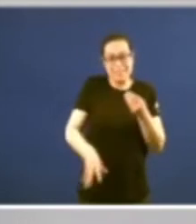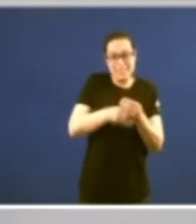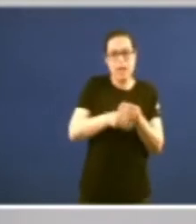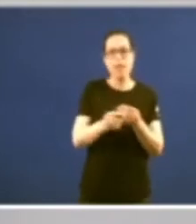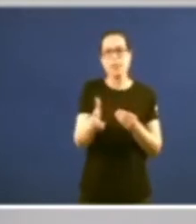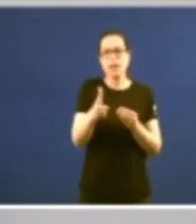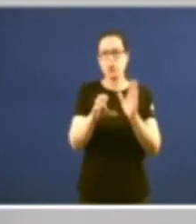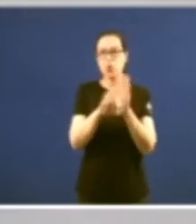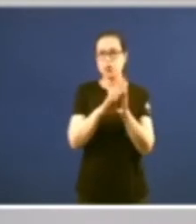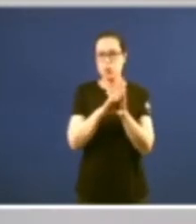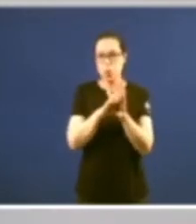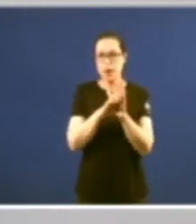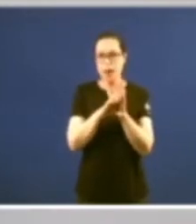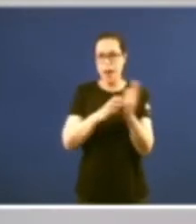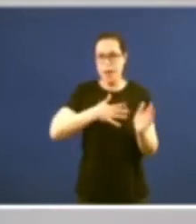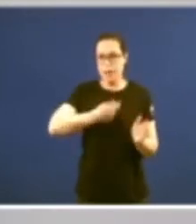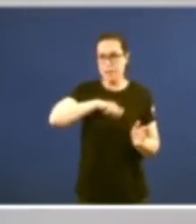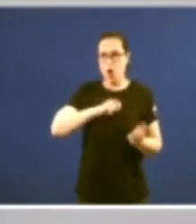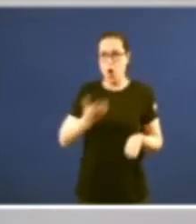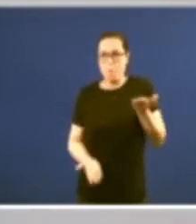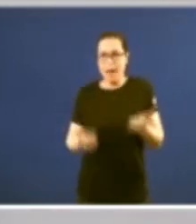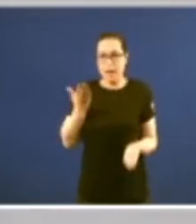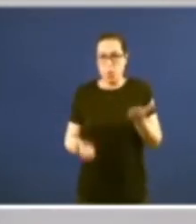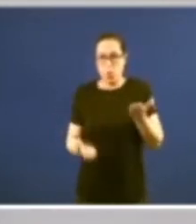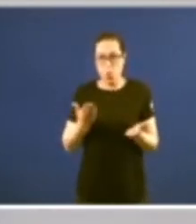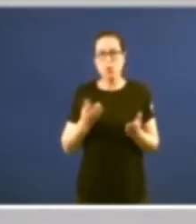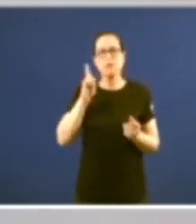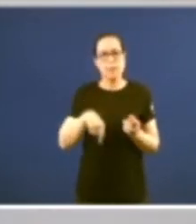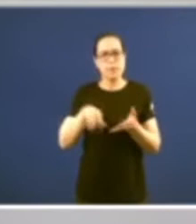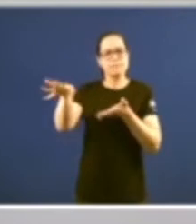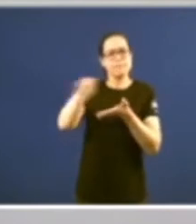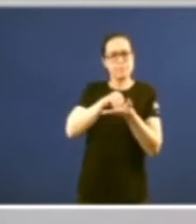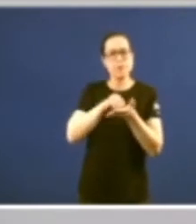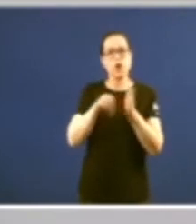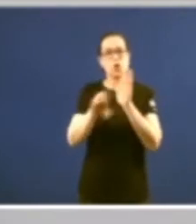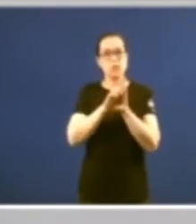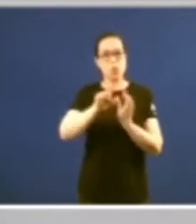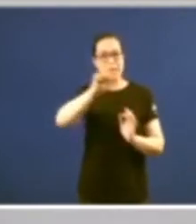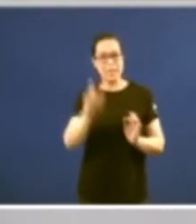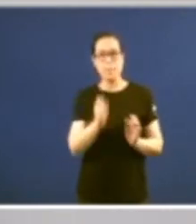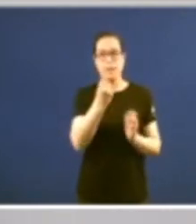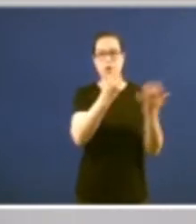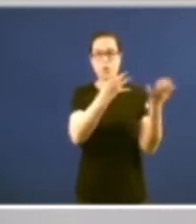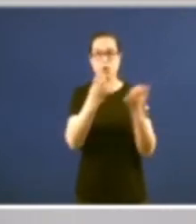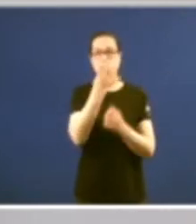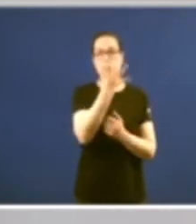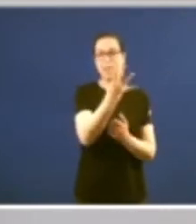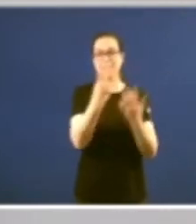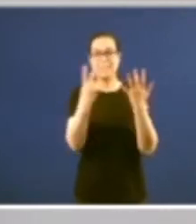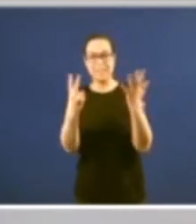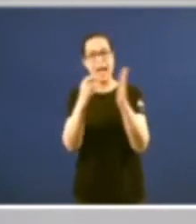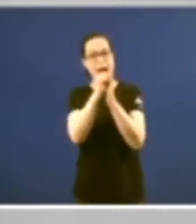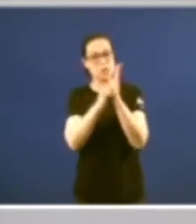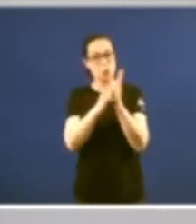derecho constitucional comparado nos encontramos en la Constitución italiana de 1947 en el artículo 3 de una